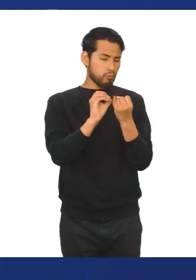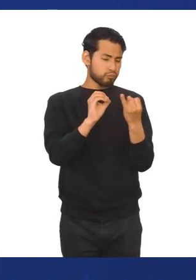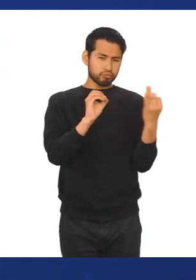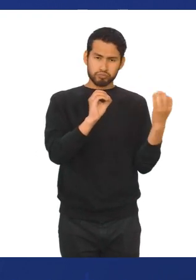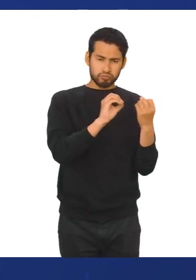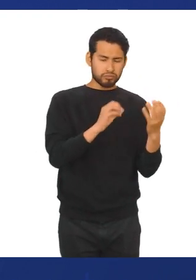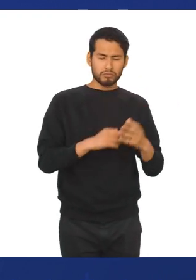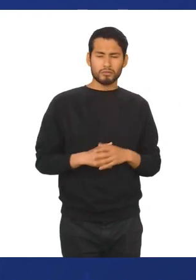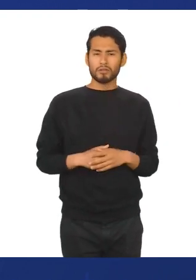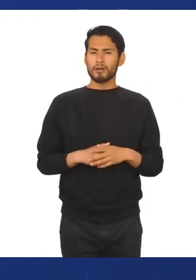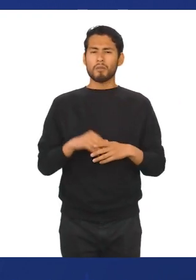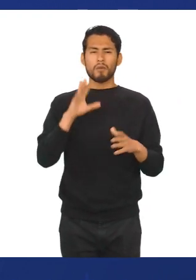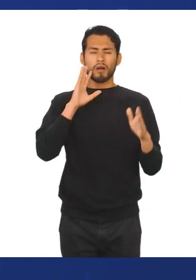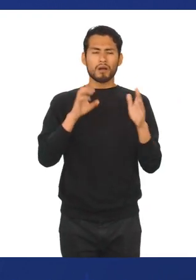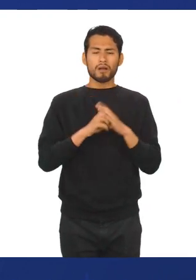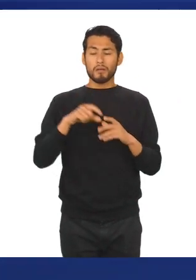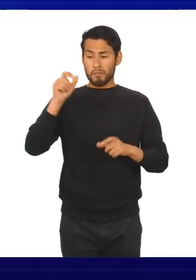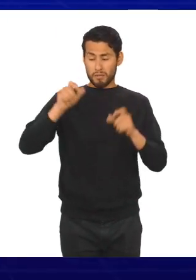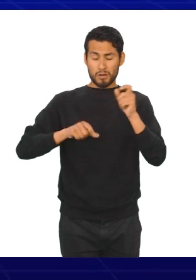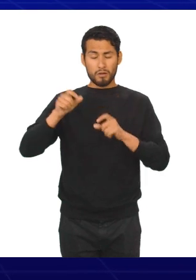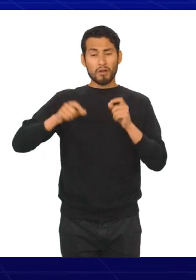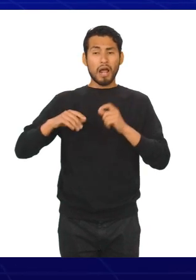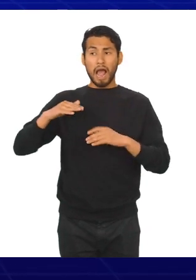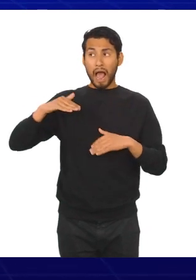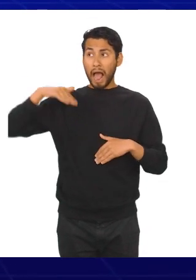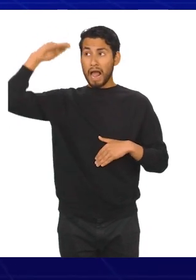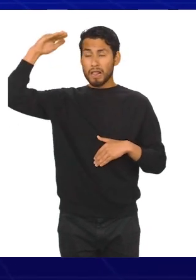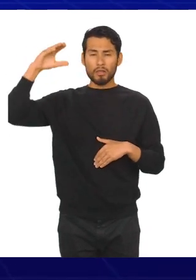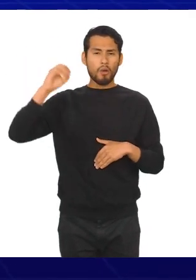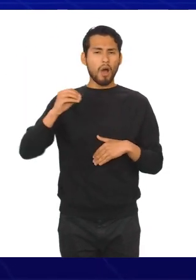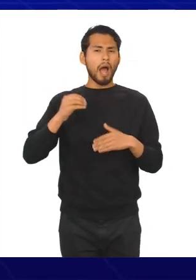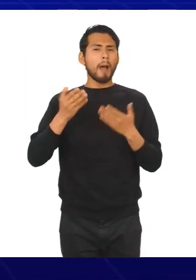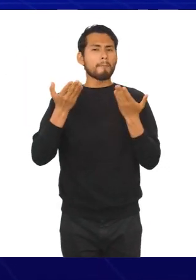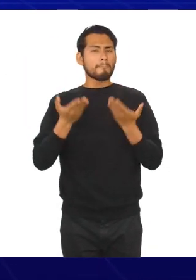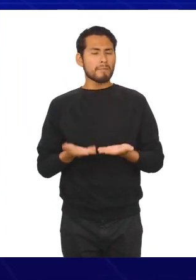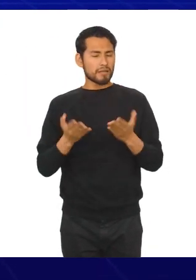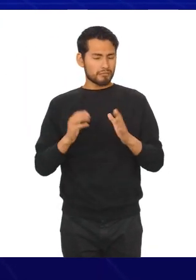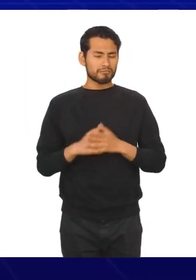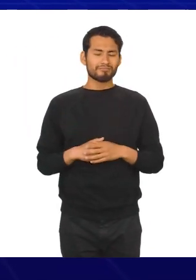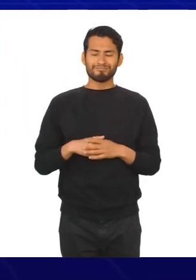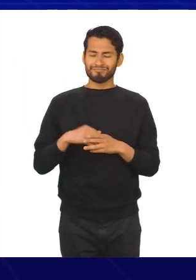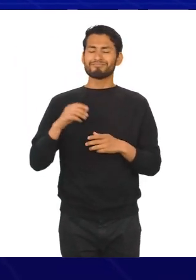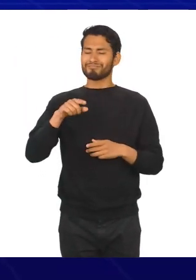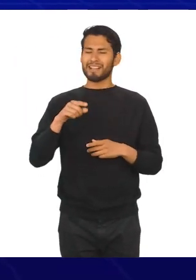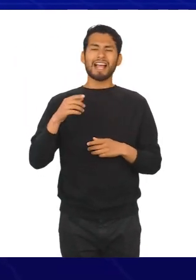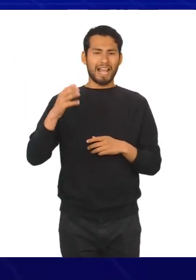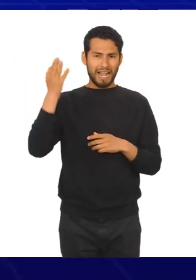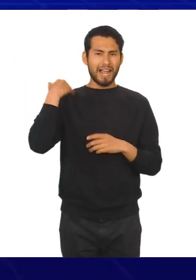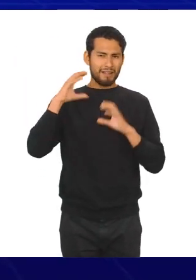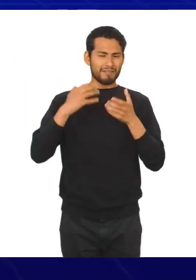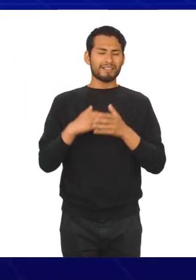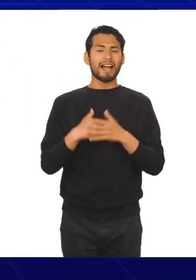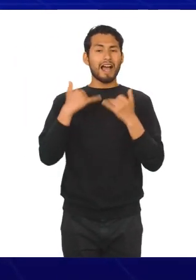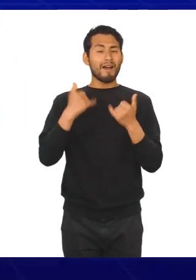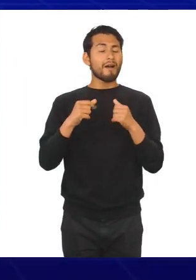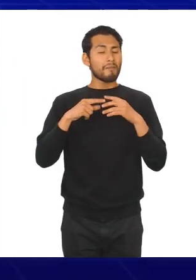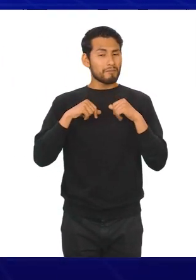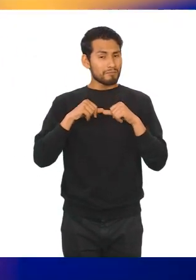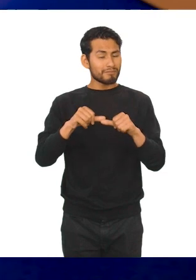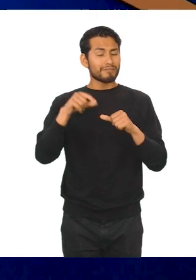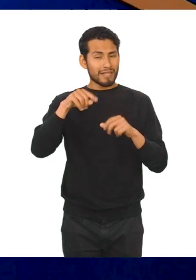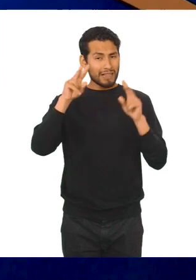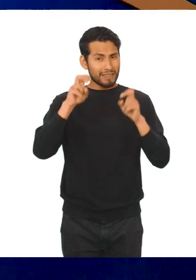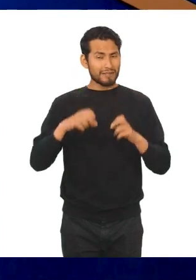la estatura o el peso de las personas. Y eso fue todo de la clase pasada. Ahora sí, empecemos con el tema del día.